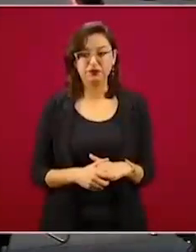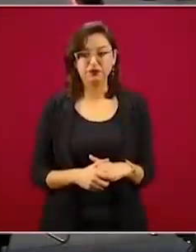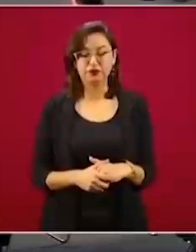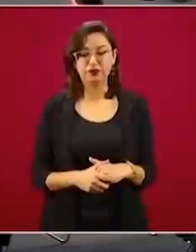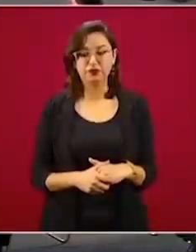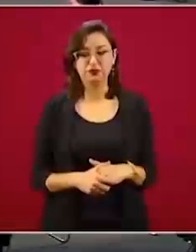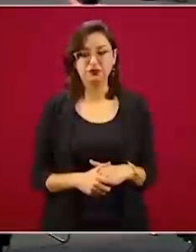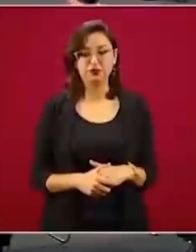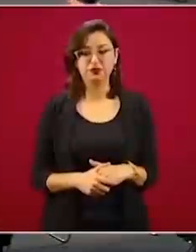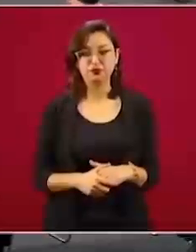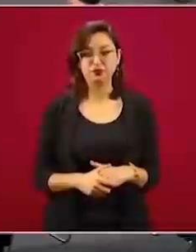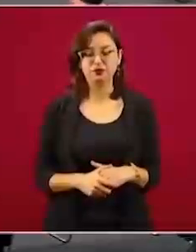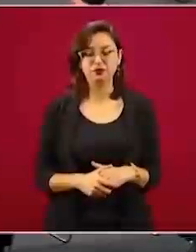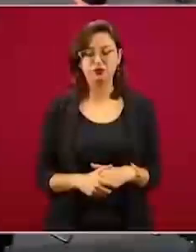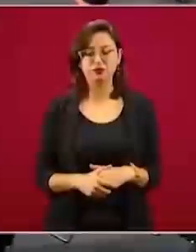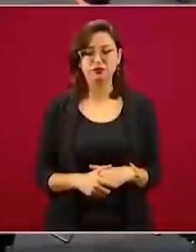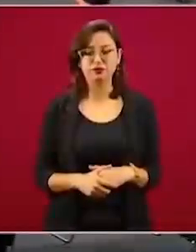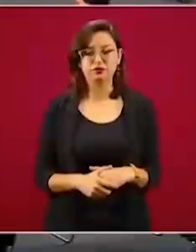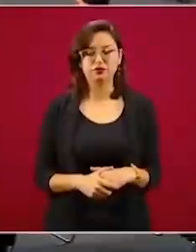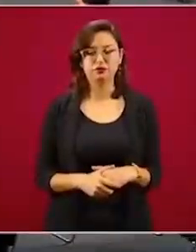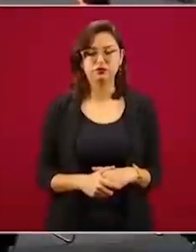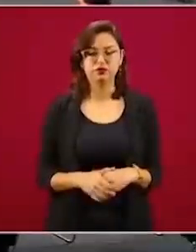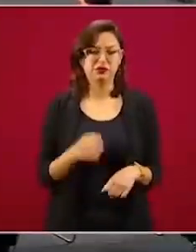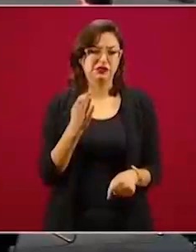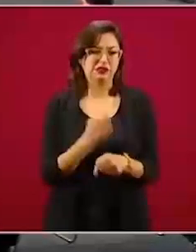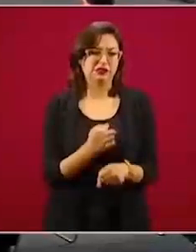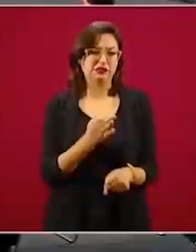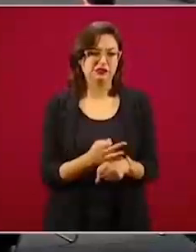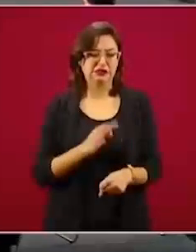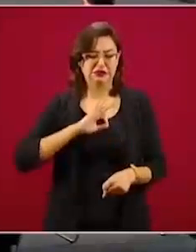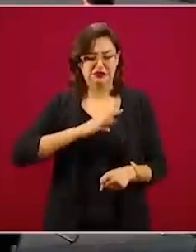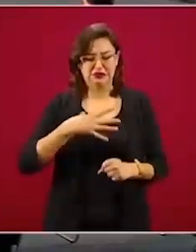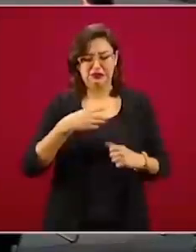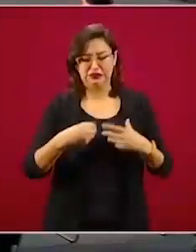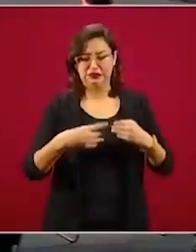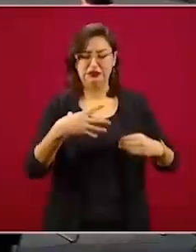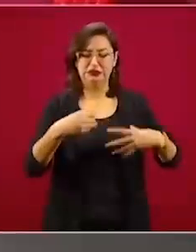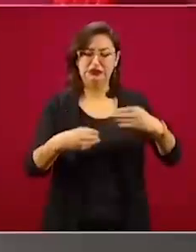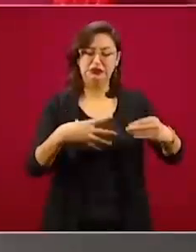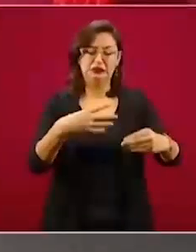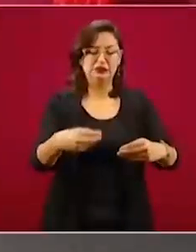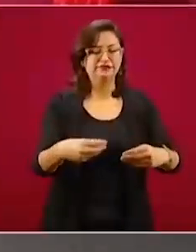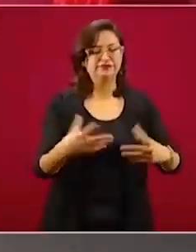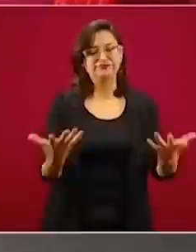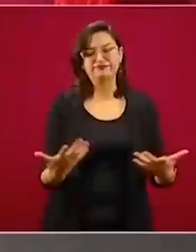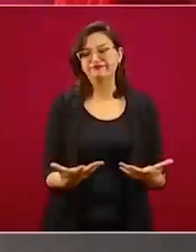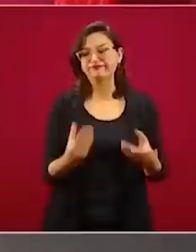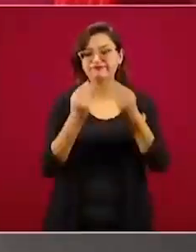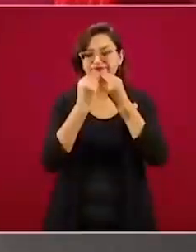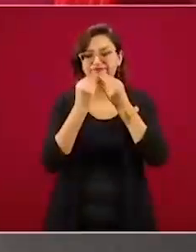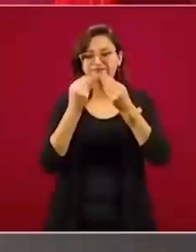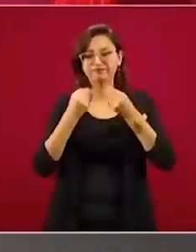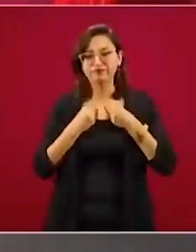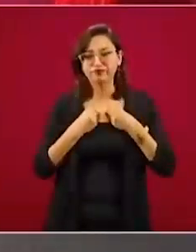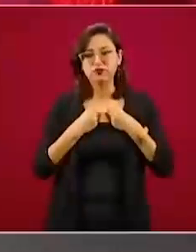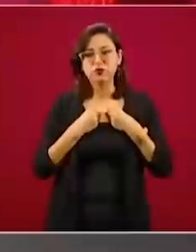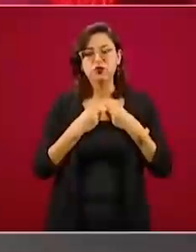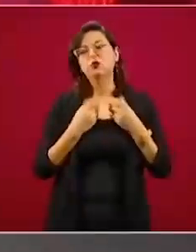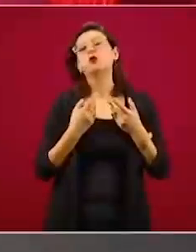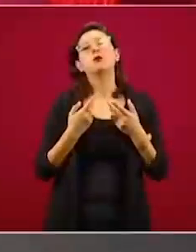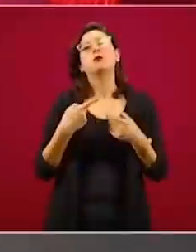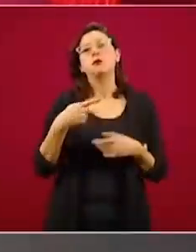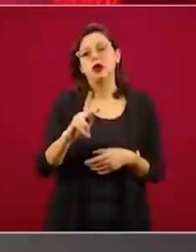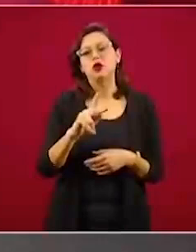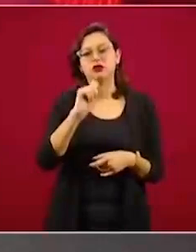obligó y además era una necesidad contratar médicos,